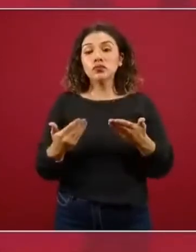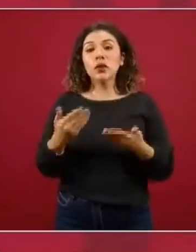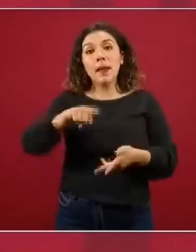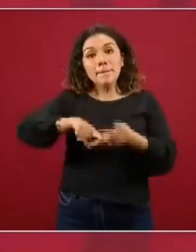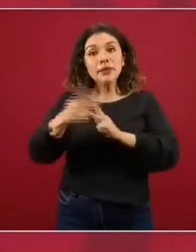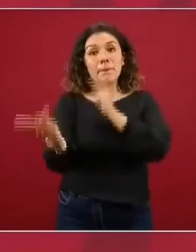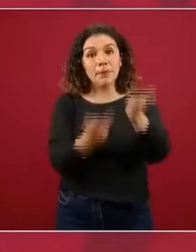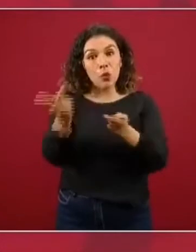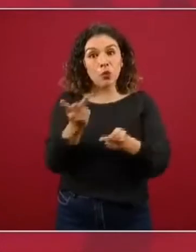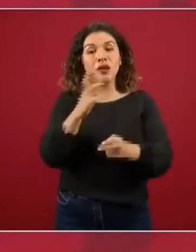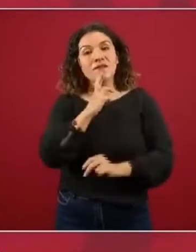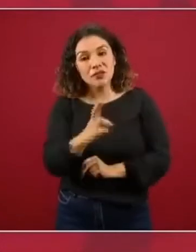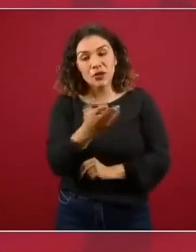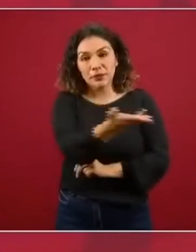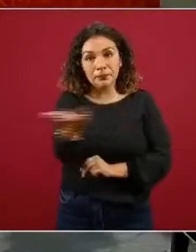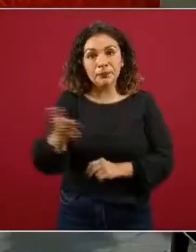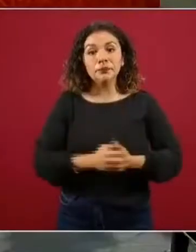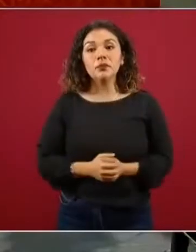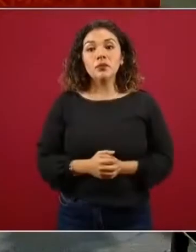preguntas y respuestas